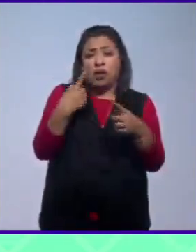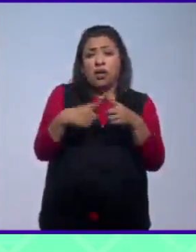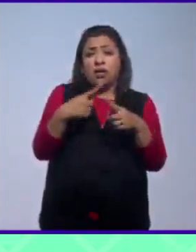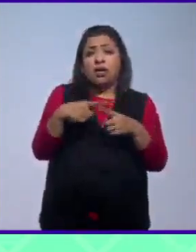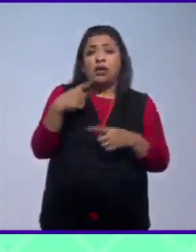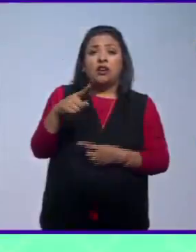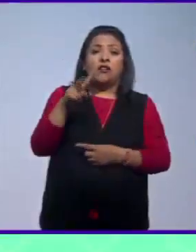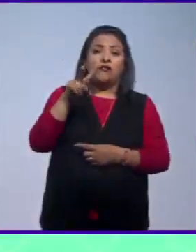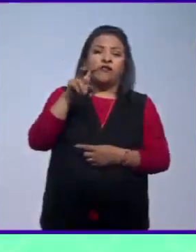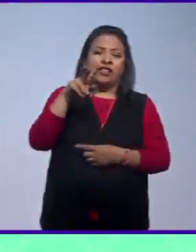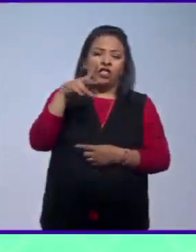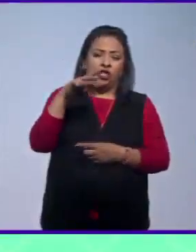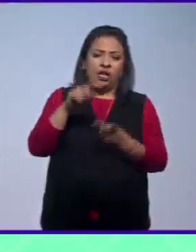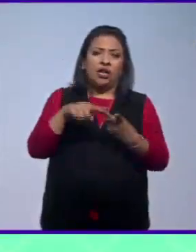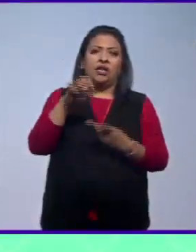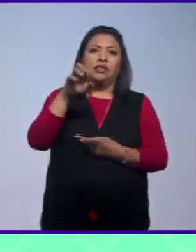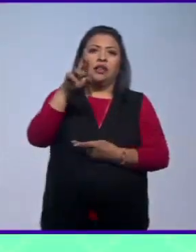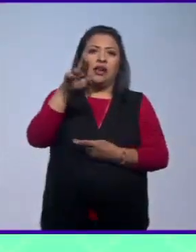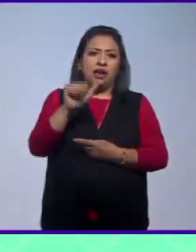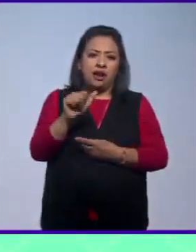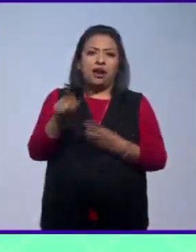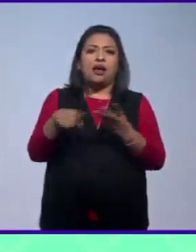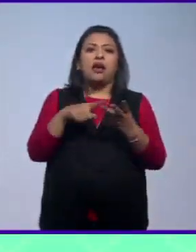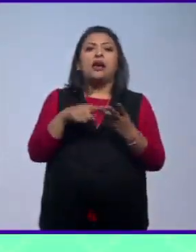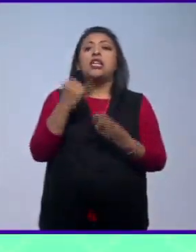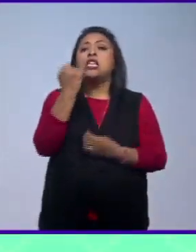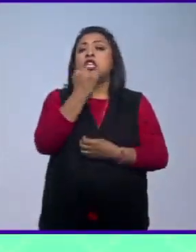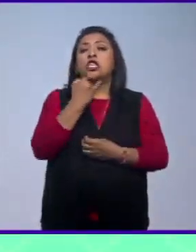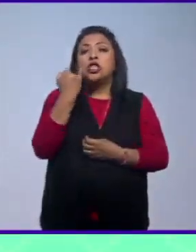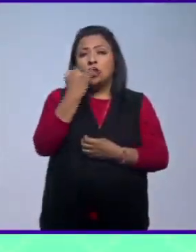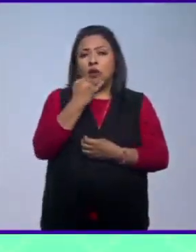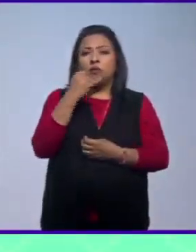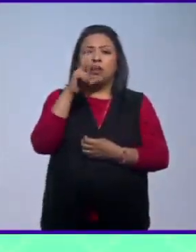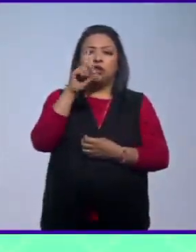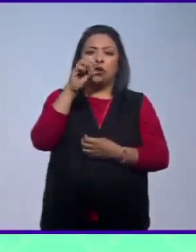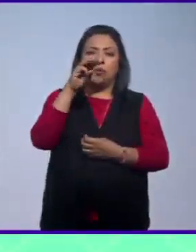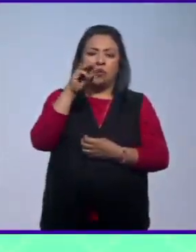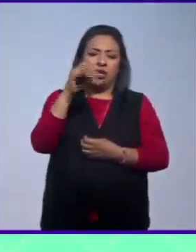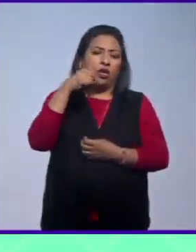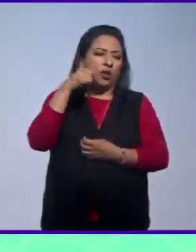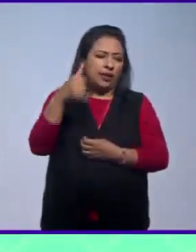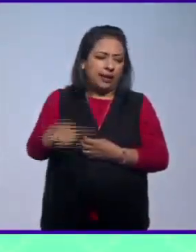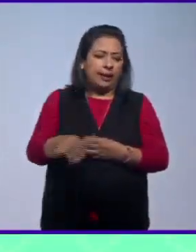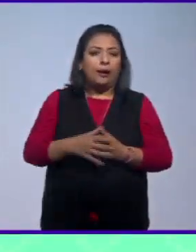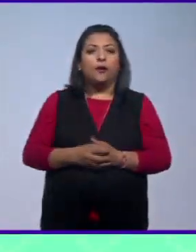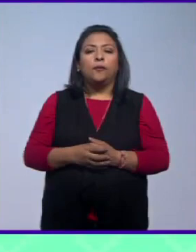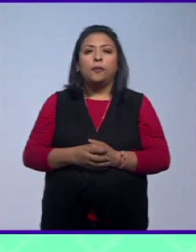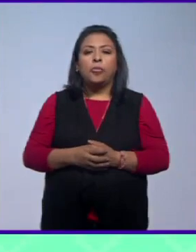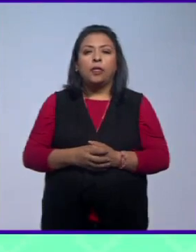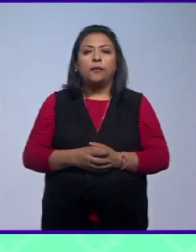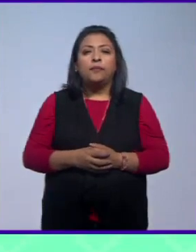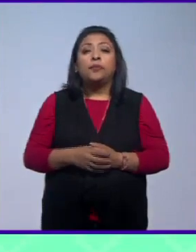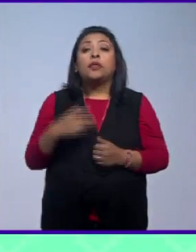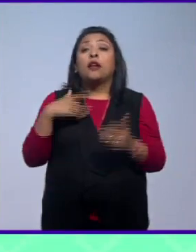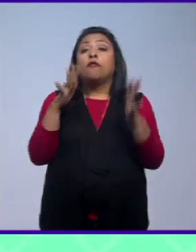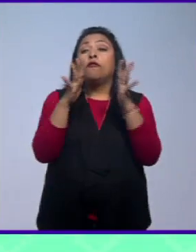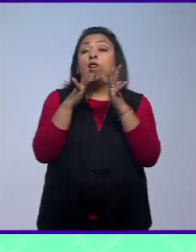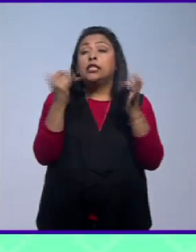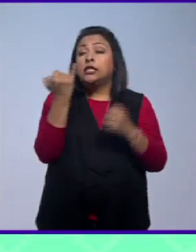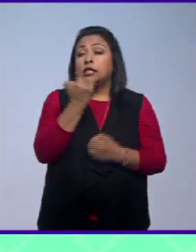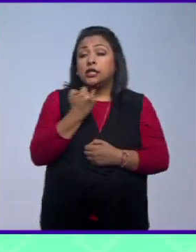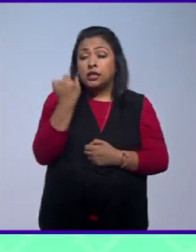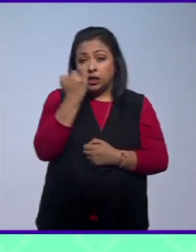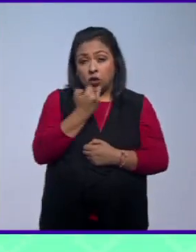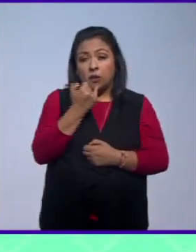música de Evangelis, música de Hera, en idiomas, música de Domenico Moduño en italiano, en francés,